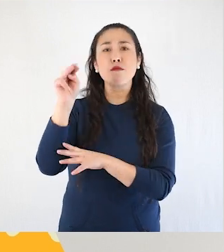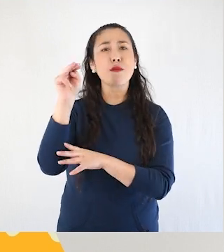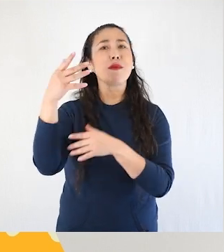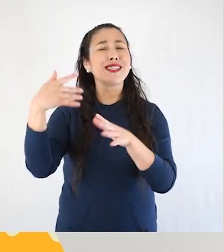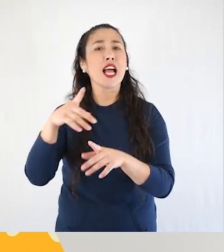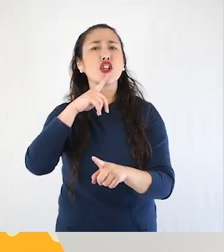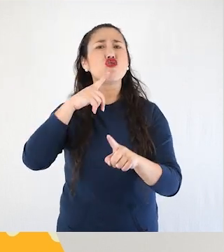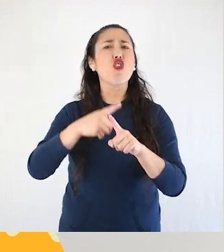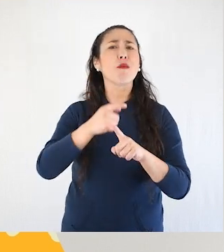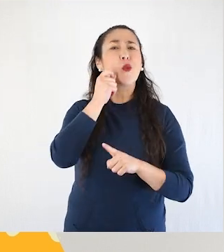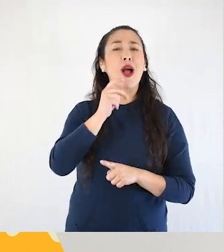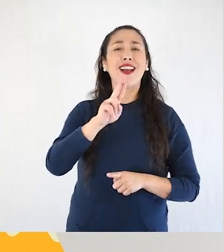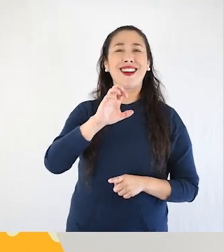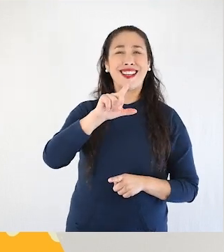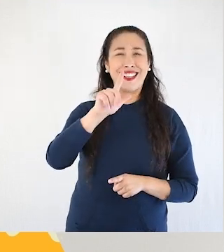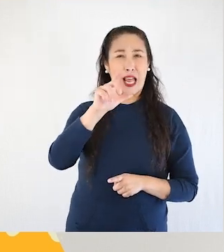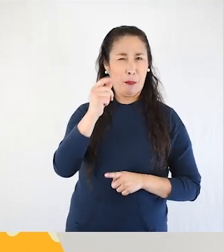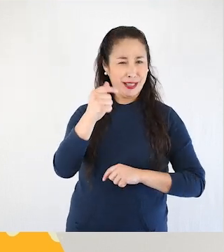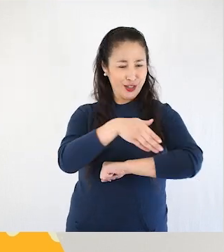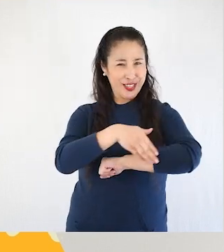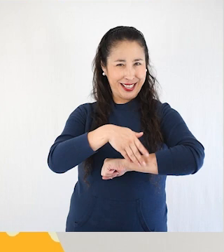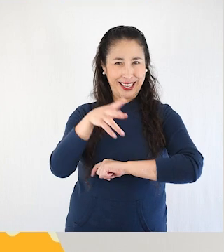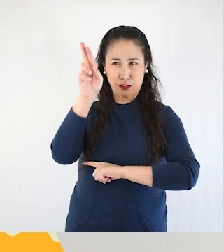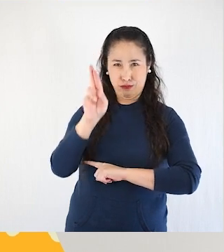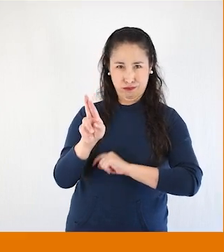y a mi madre, y que le dicen la regla o el periodo.